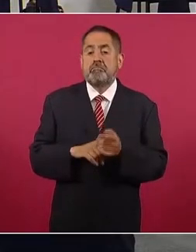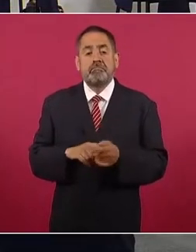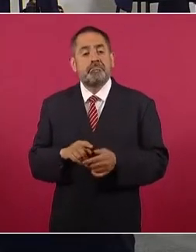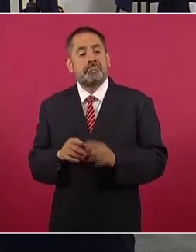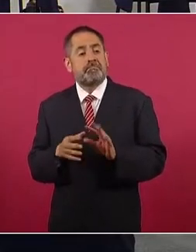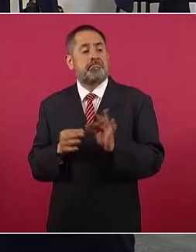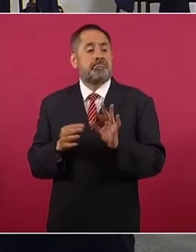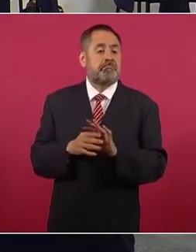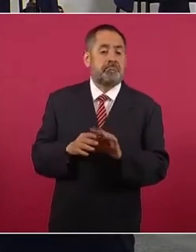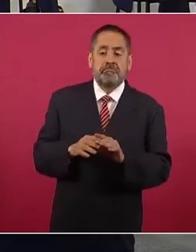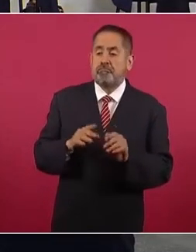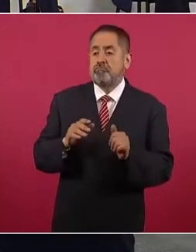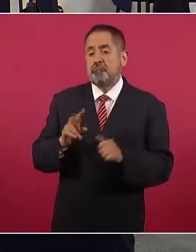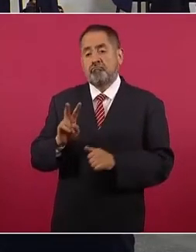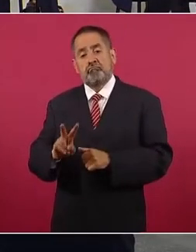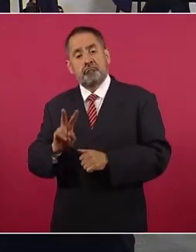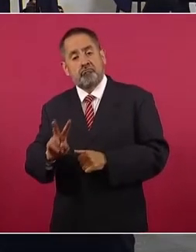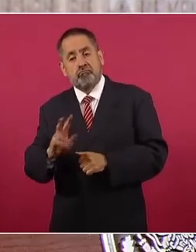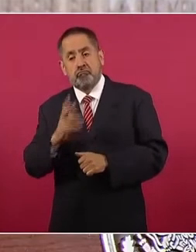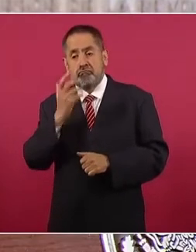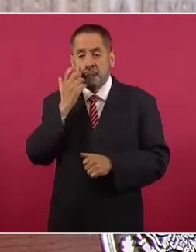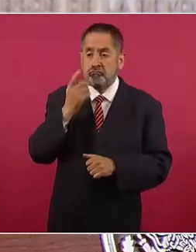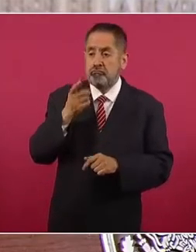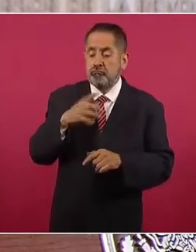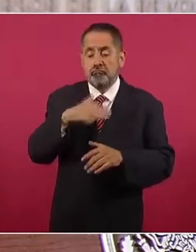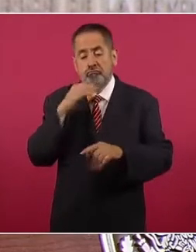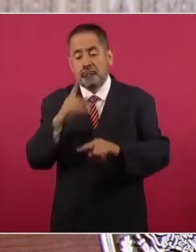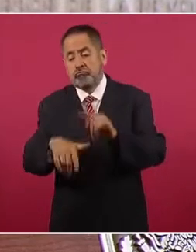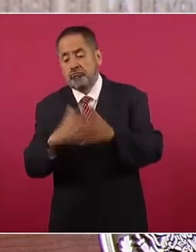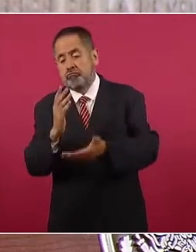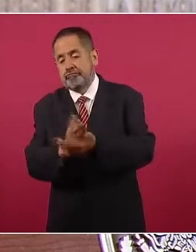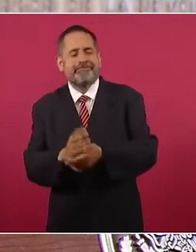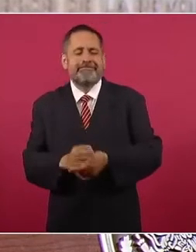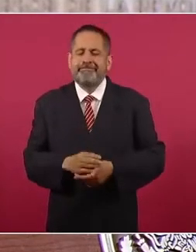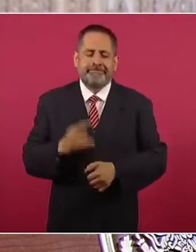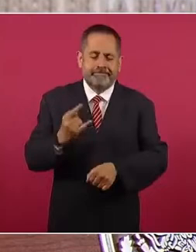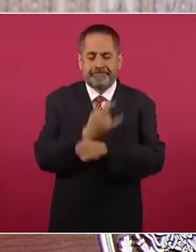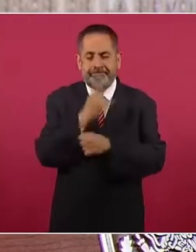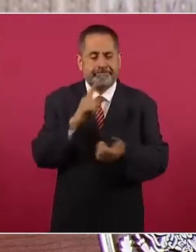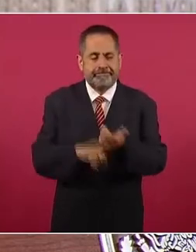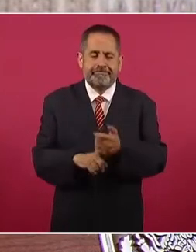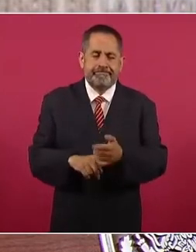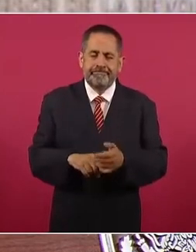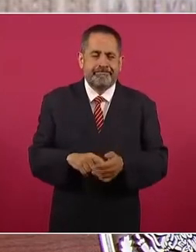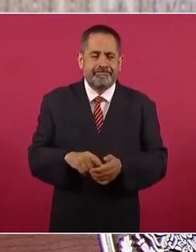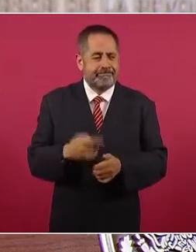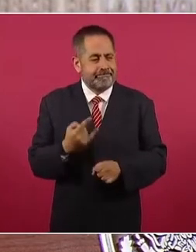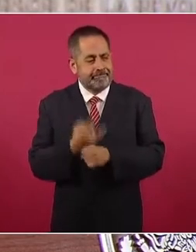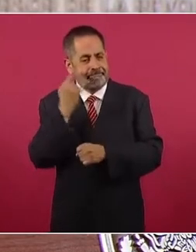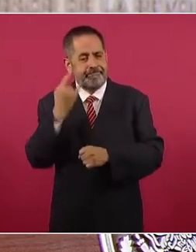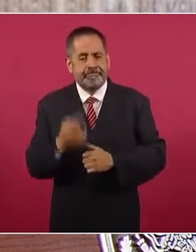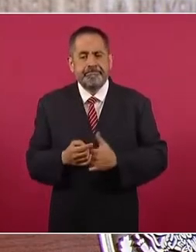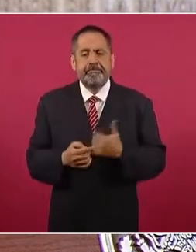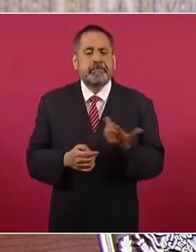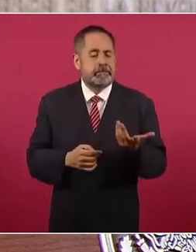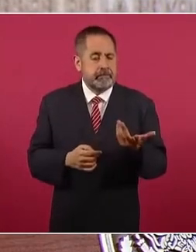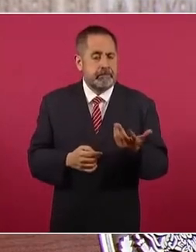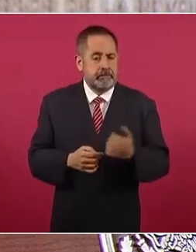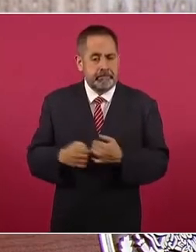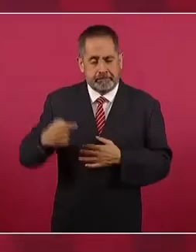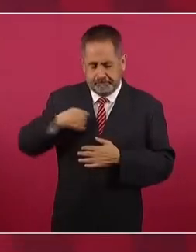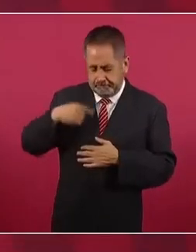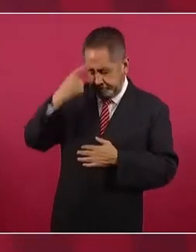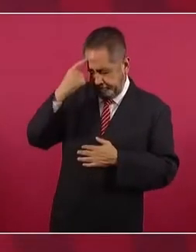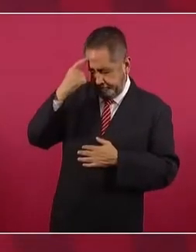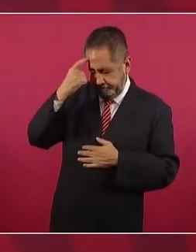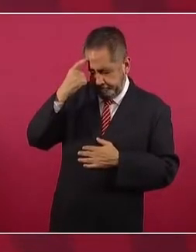se combatía la corrupción. Entonces, muy consciente de esto, desde que tomé